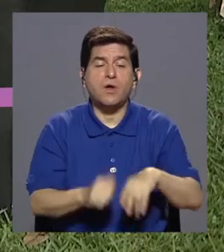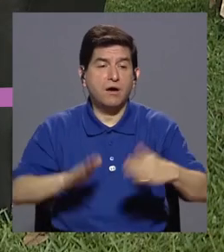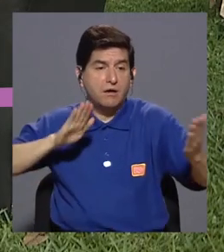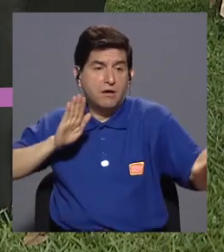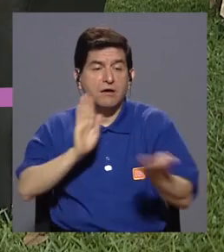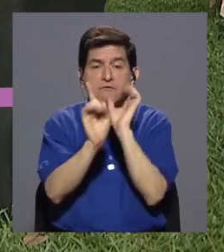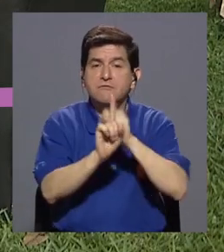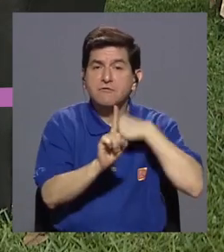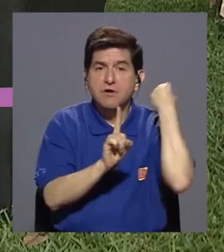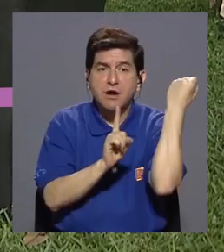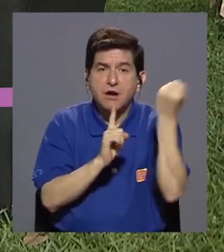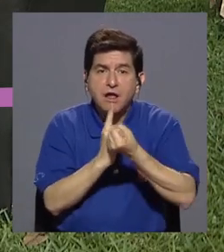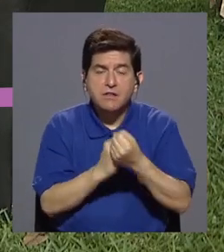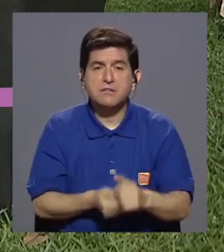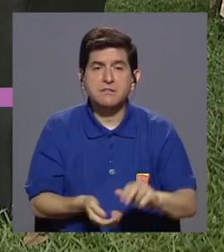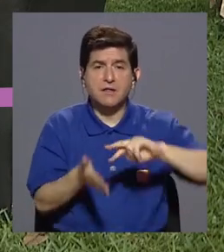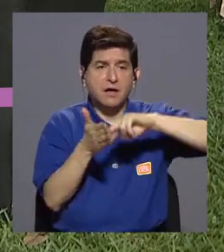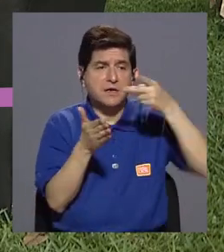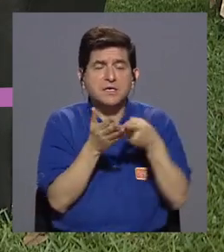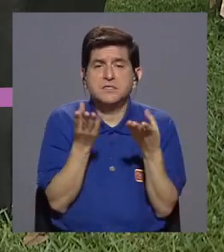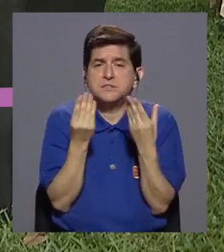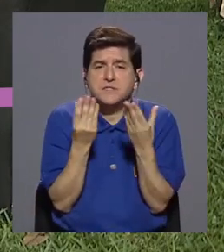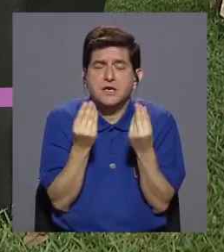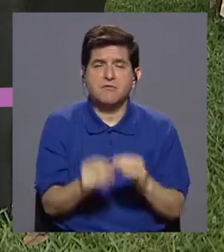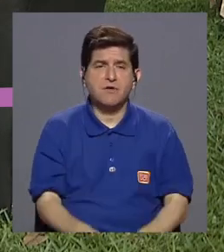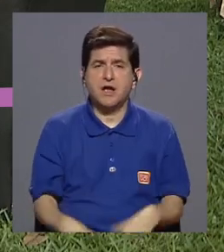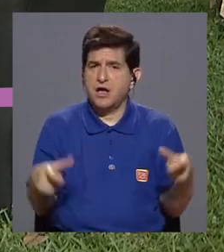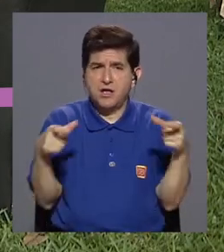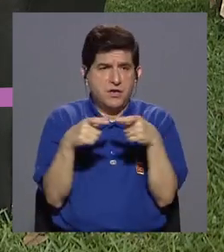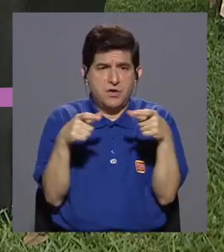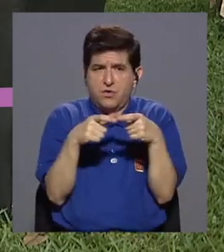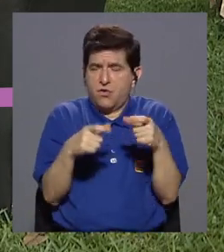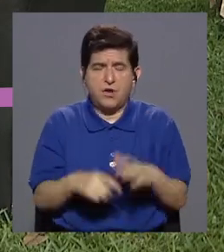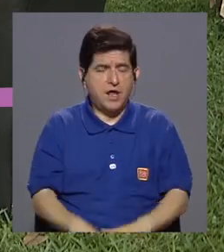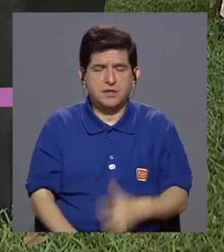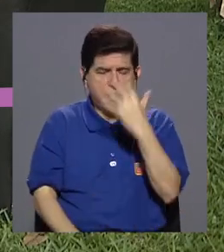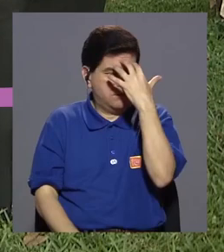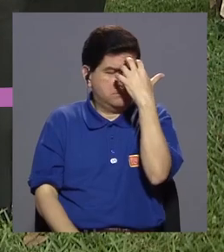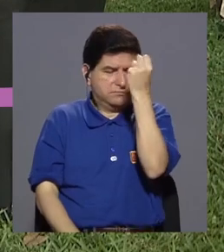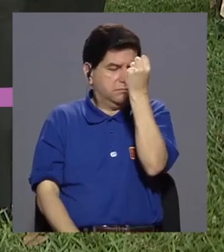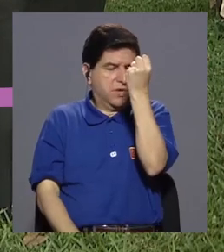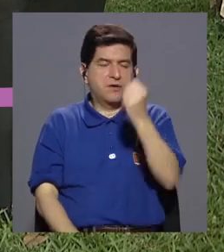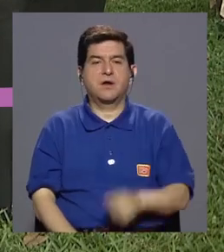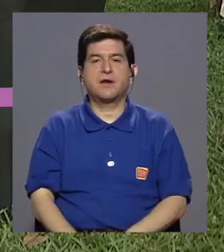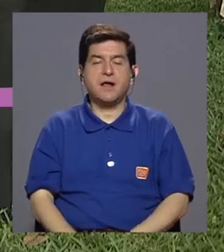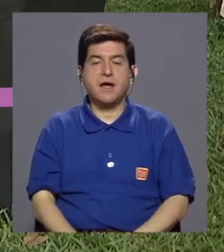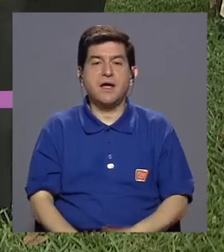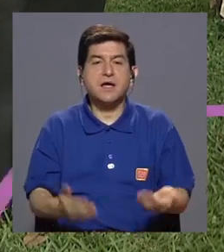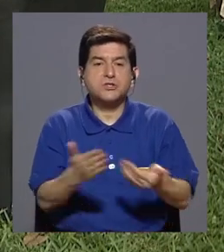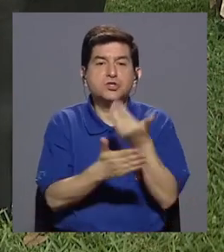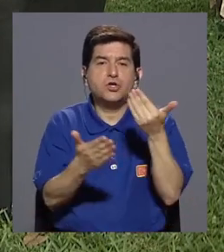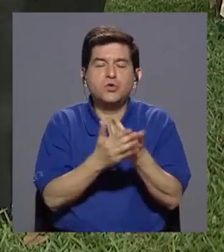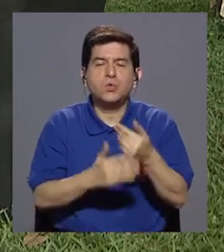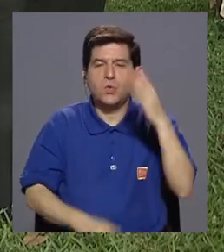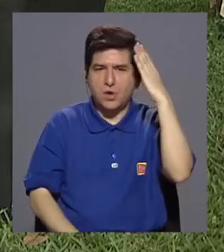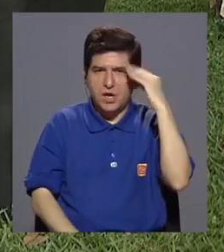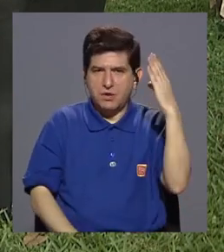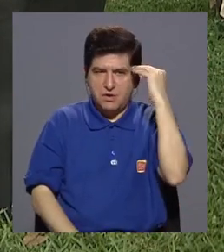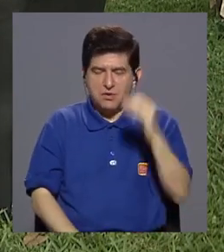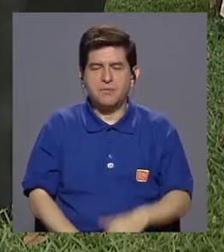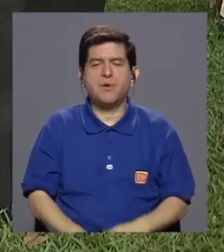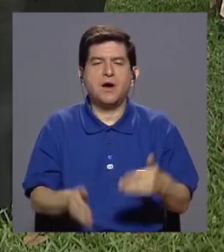enfrente a una situación que le genera miedo, ya no conecta con la memoria, sino con la nueva experiencia, la